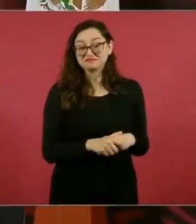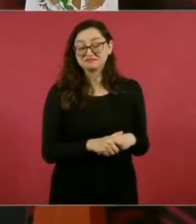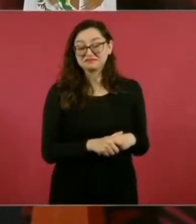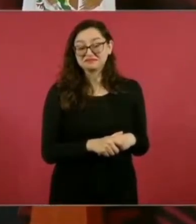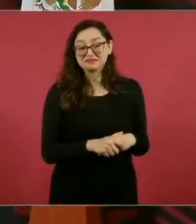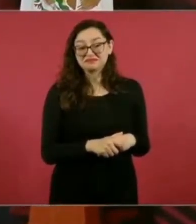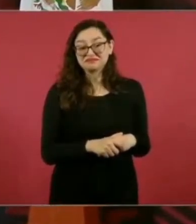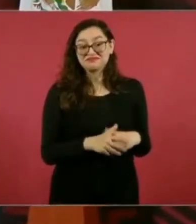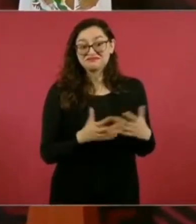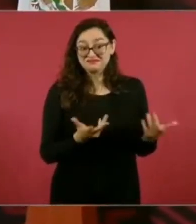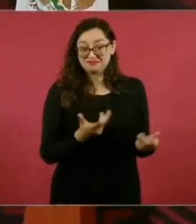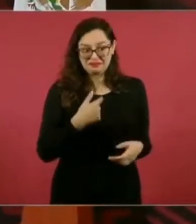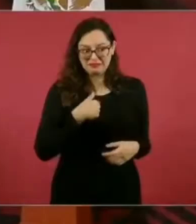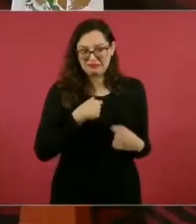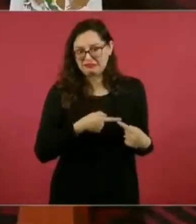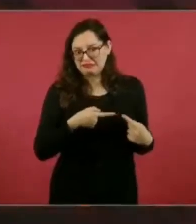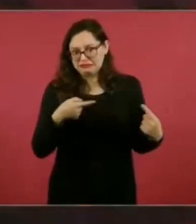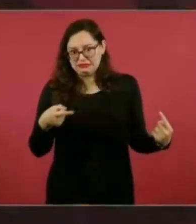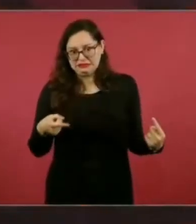somos iguales.